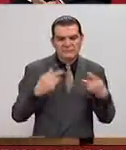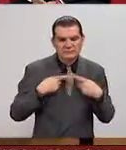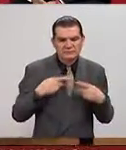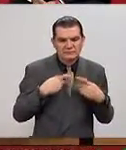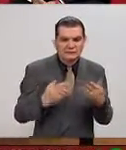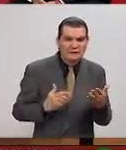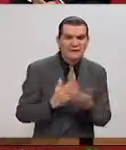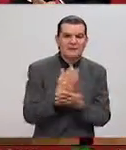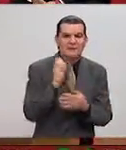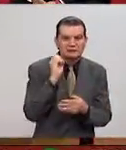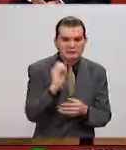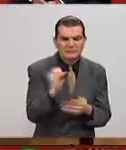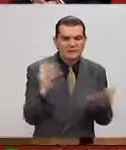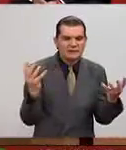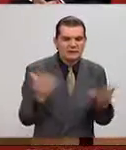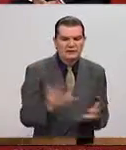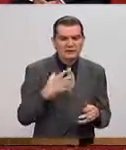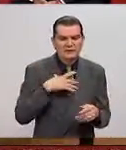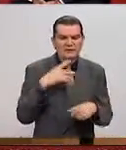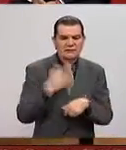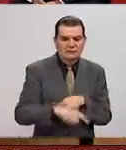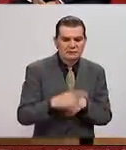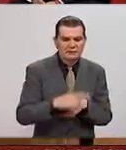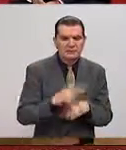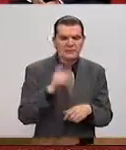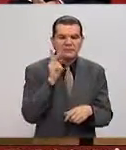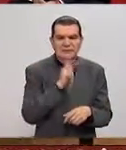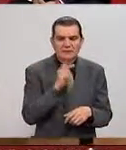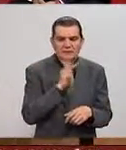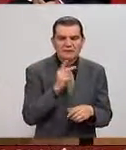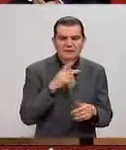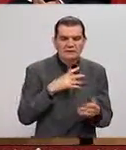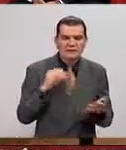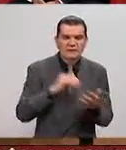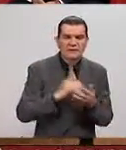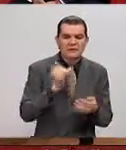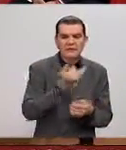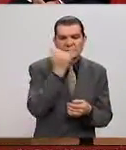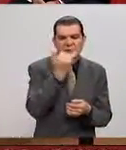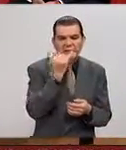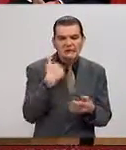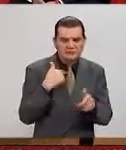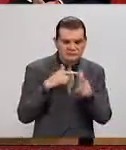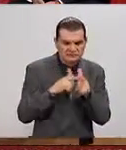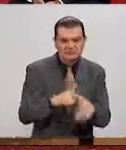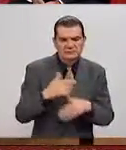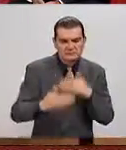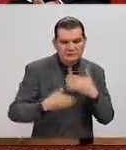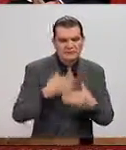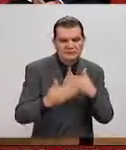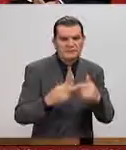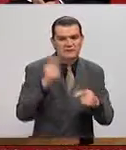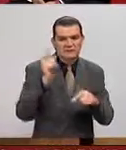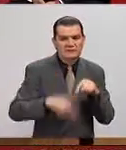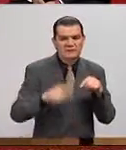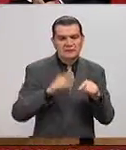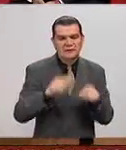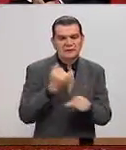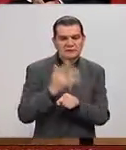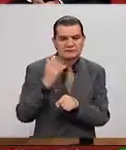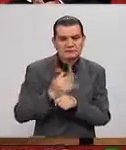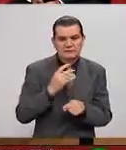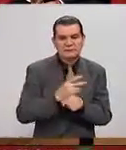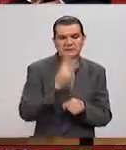atreve a, pues, se arriesga a probar y aunque se equivoque, pues, se levanta y sigue, ¿no? Y eso es lo que rompe paradigmas justamente.